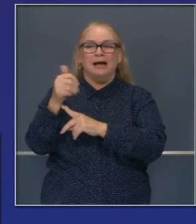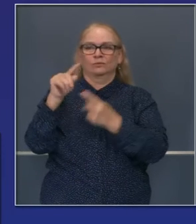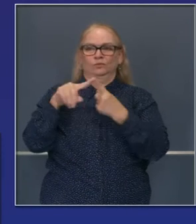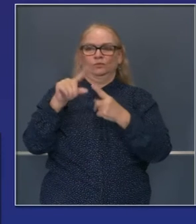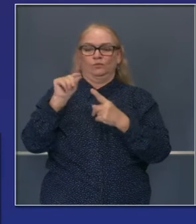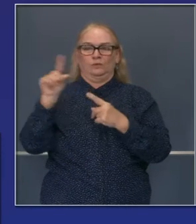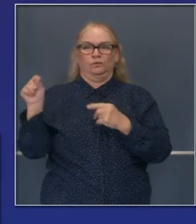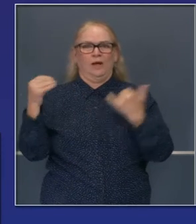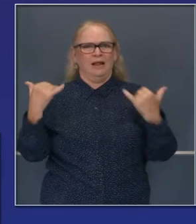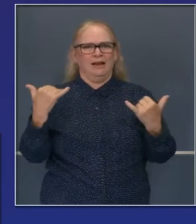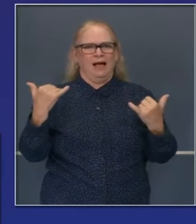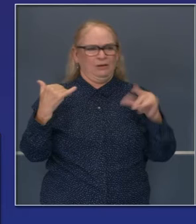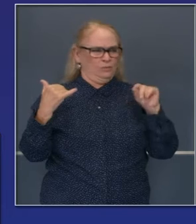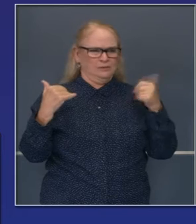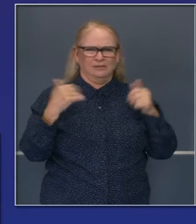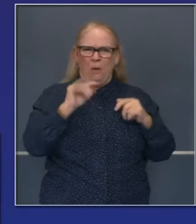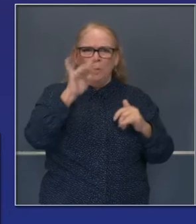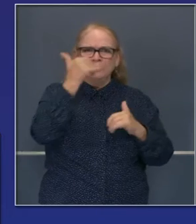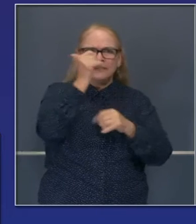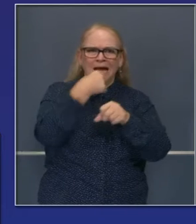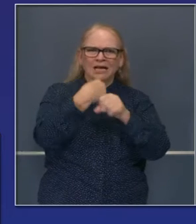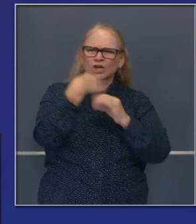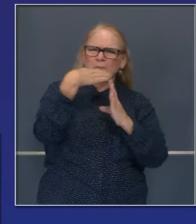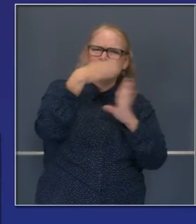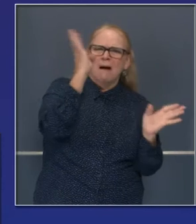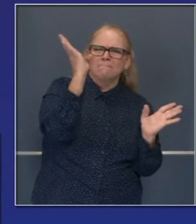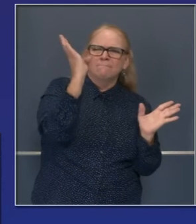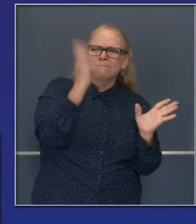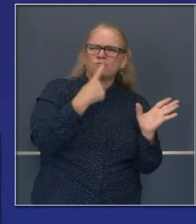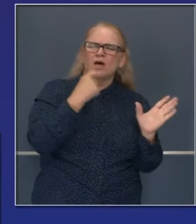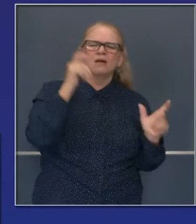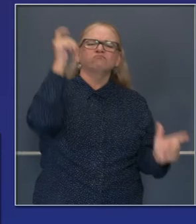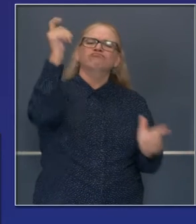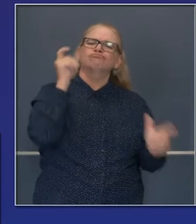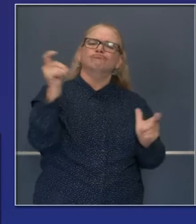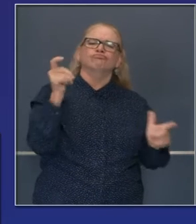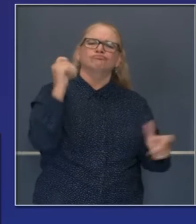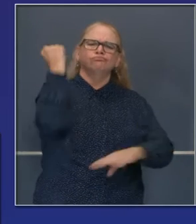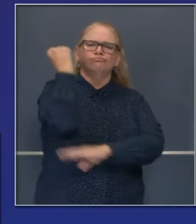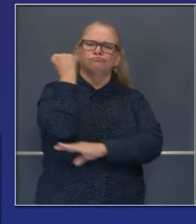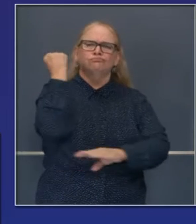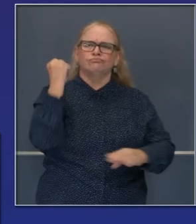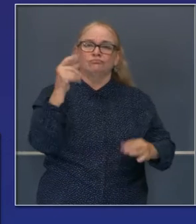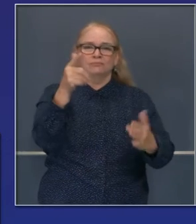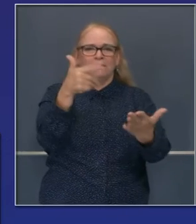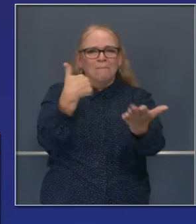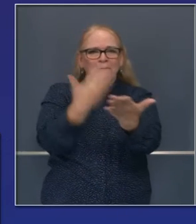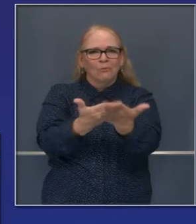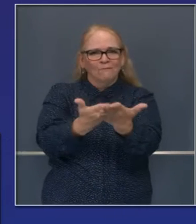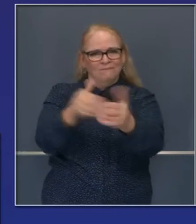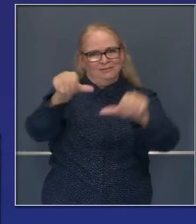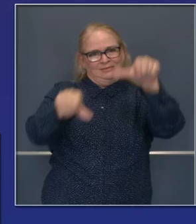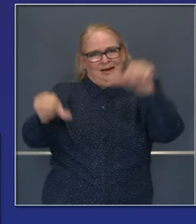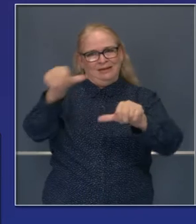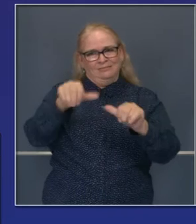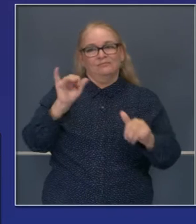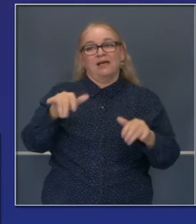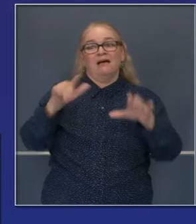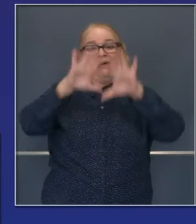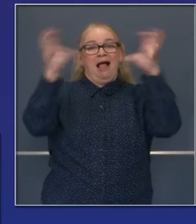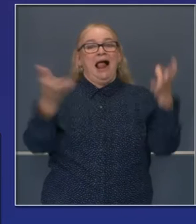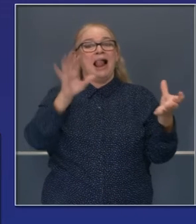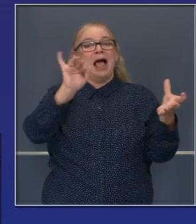con el número sin precedente de incendios silvestres en el estado de California. Si eso no es prueba o testamento